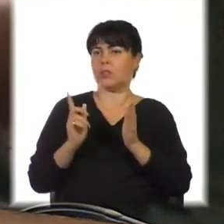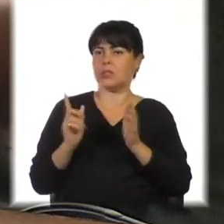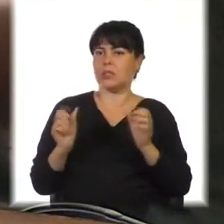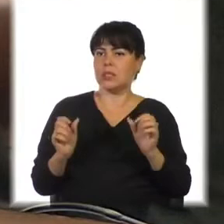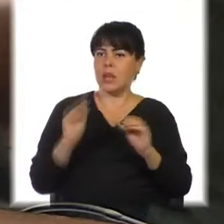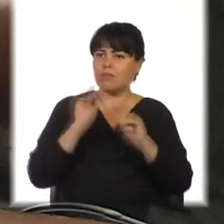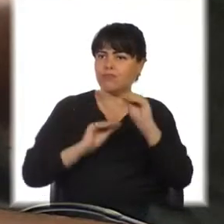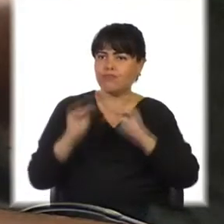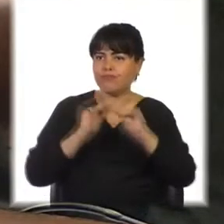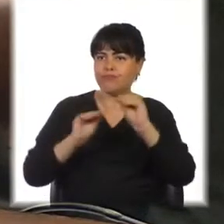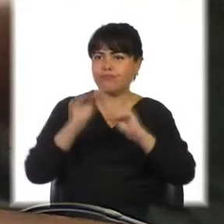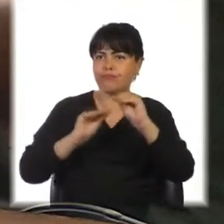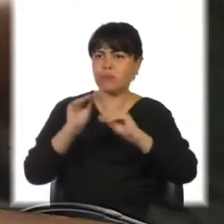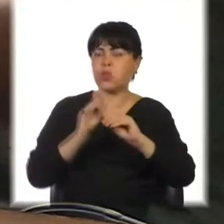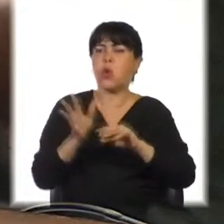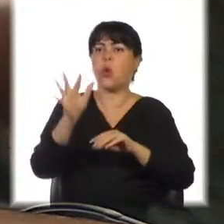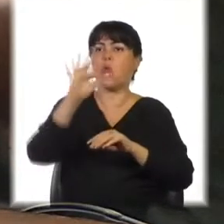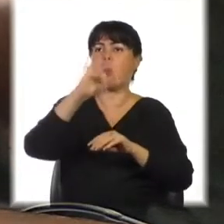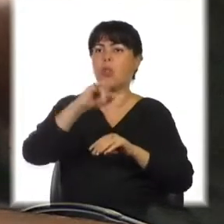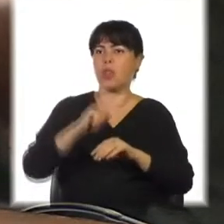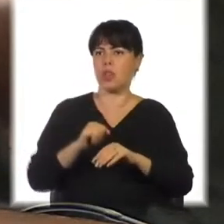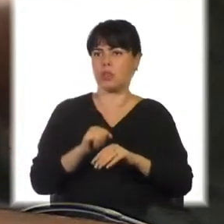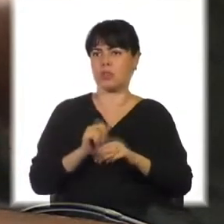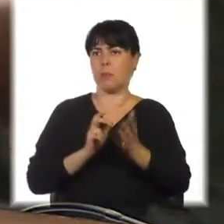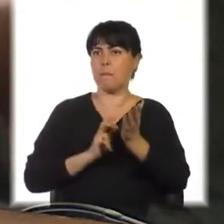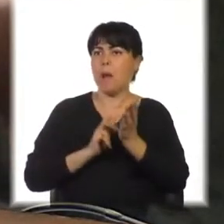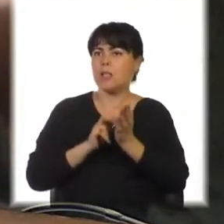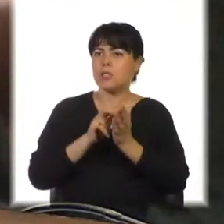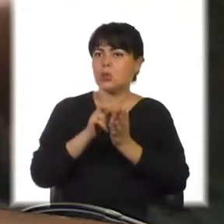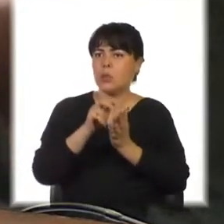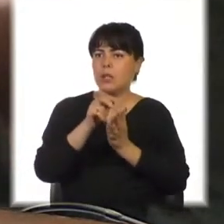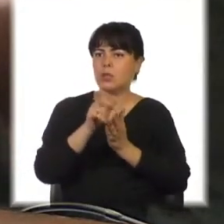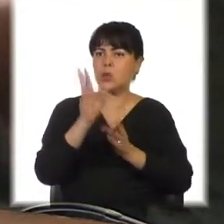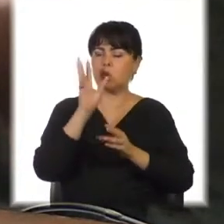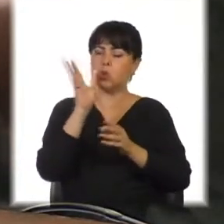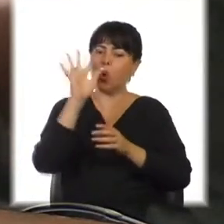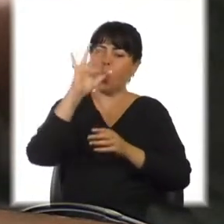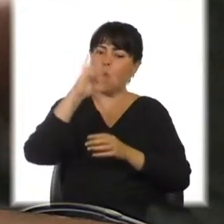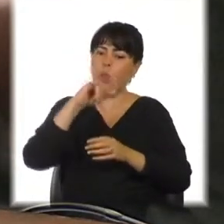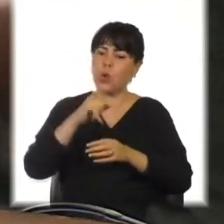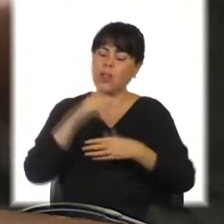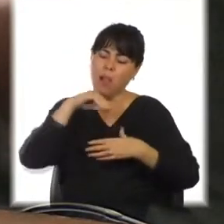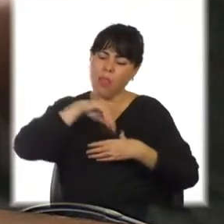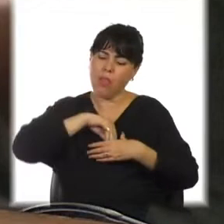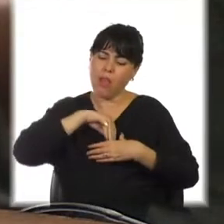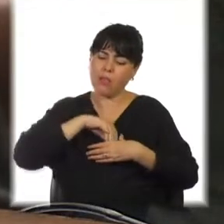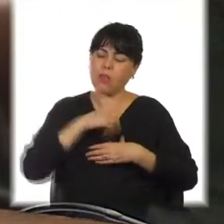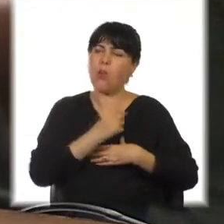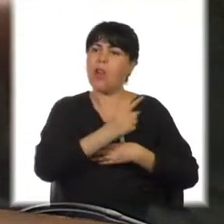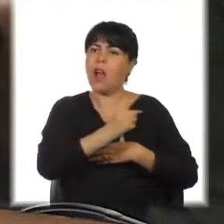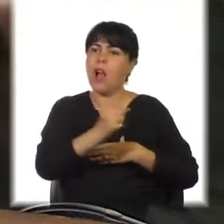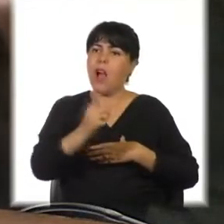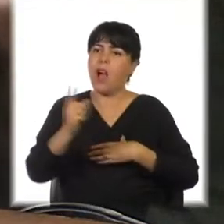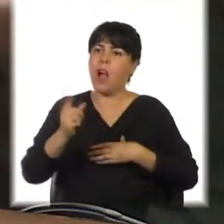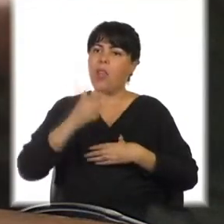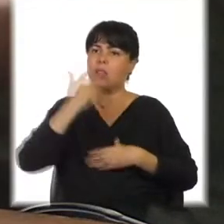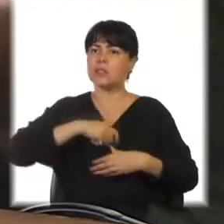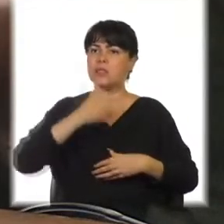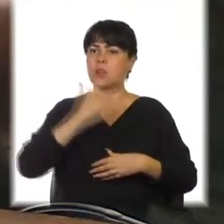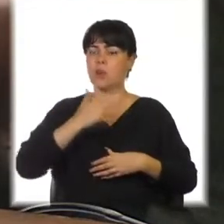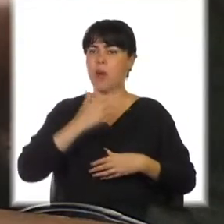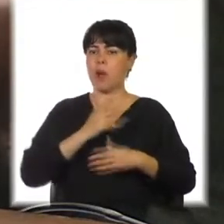por ladrillo, día por día. Están adentro esos sentimientos de cada ser humano, son partes de la vida,